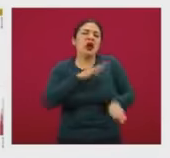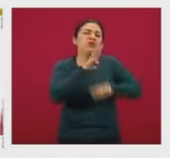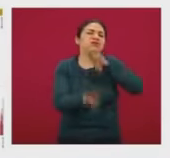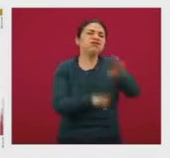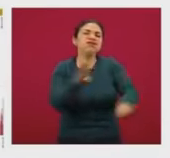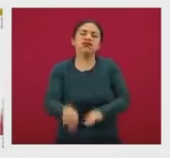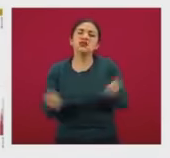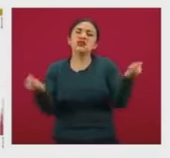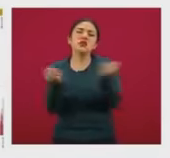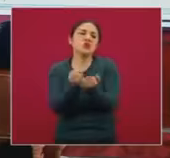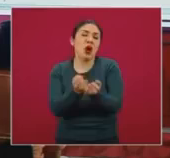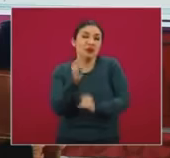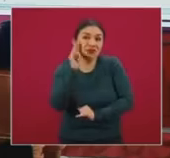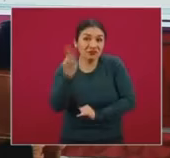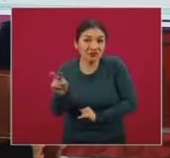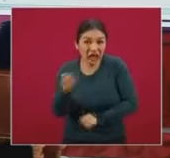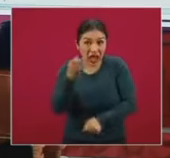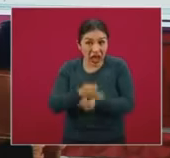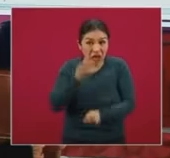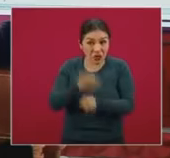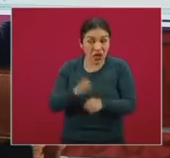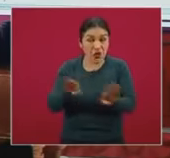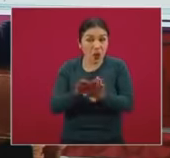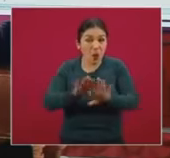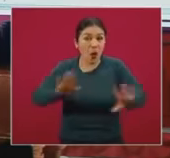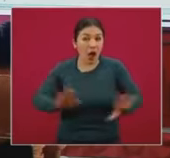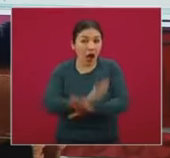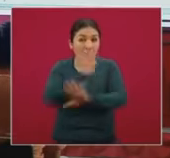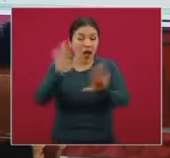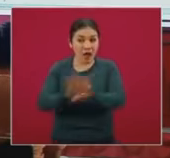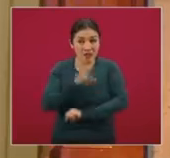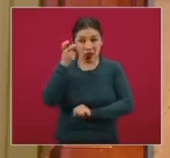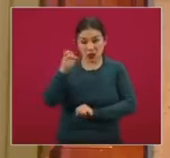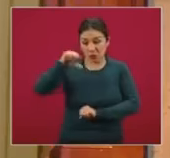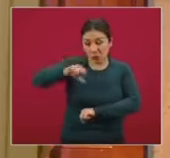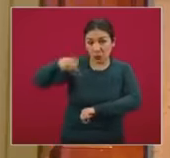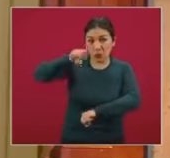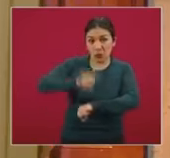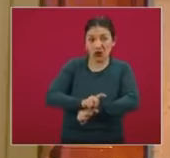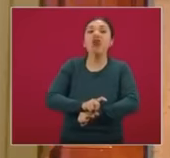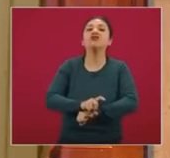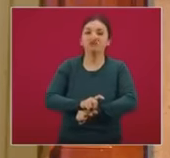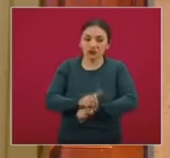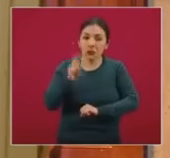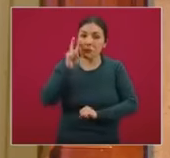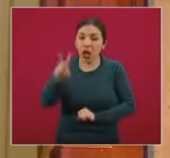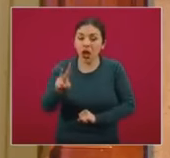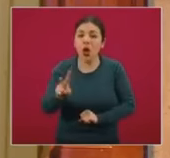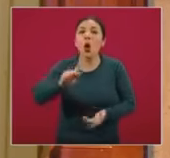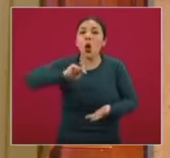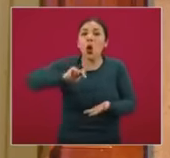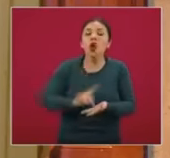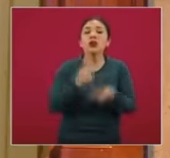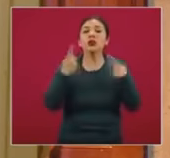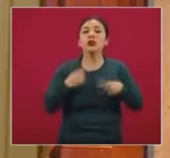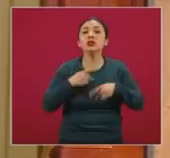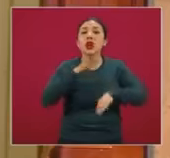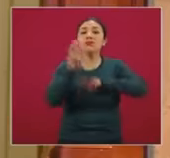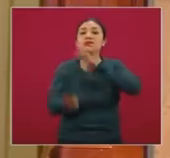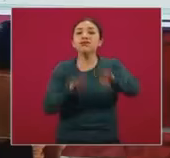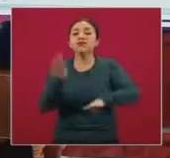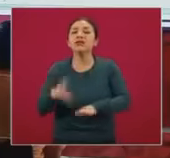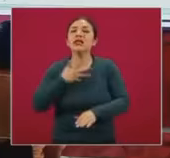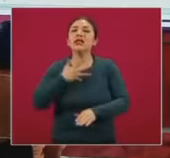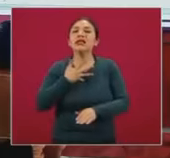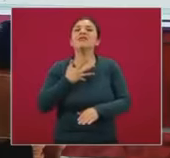lo harían, y lo que vemos ya en la actualización, precisamente al día de hoy, es que las defunciones nuevamente están teniendo una